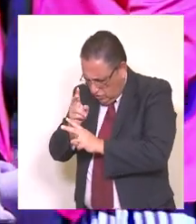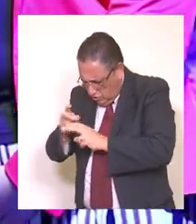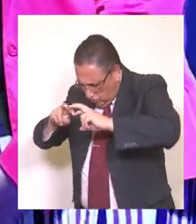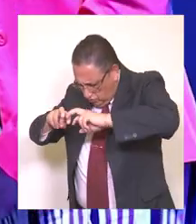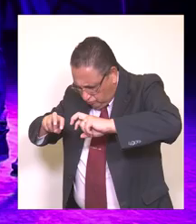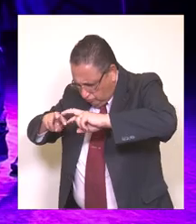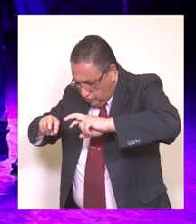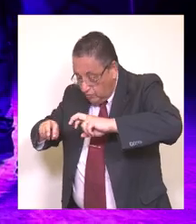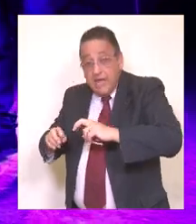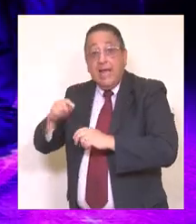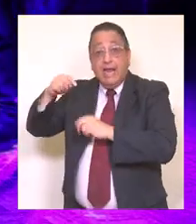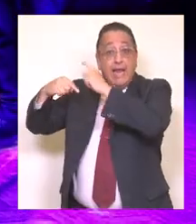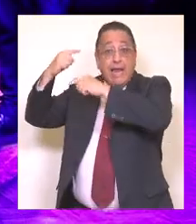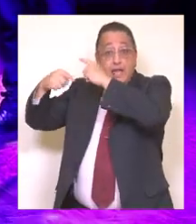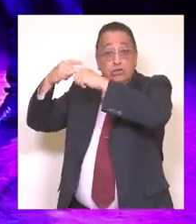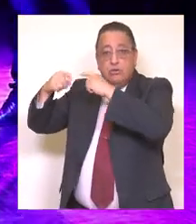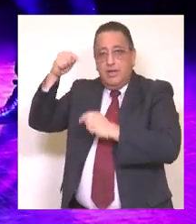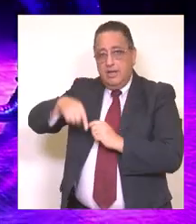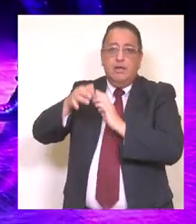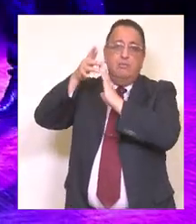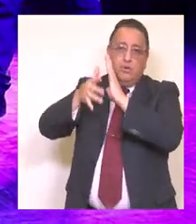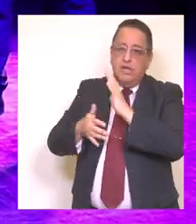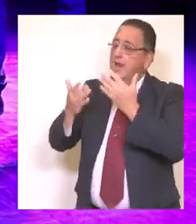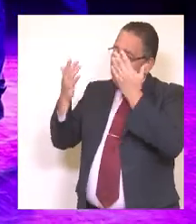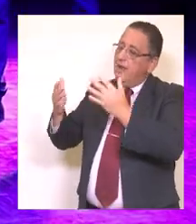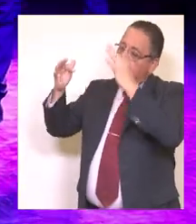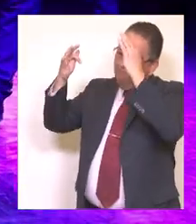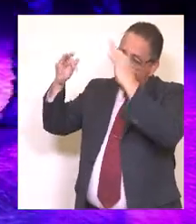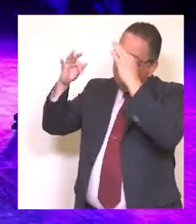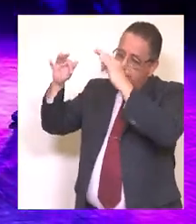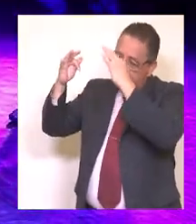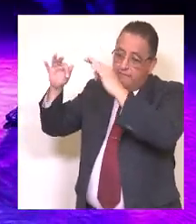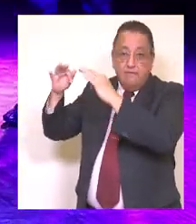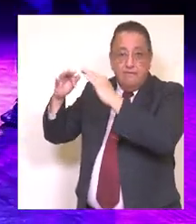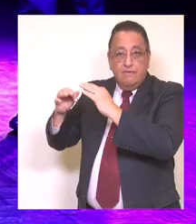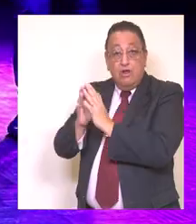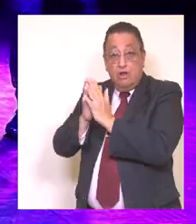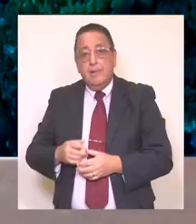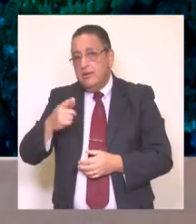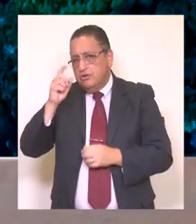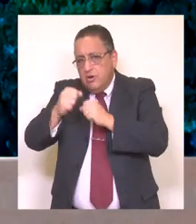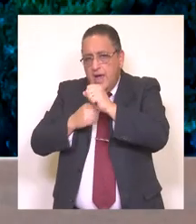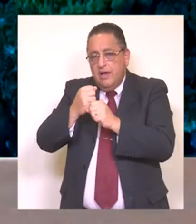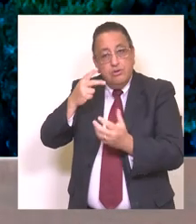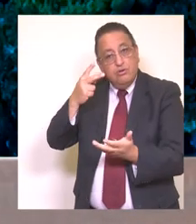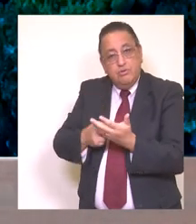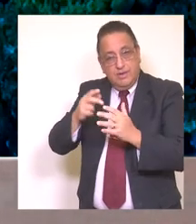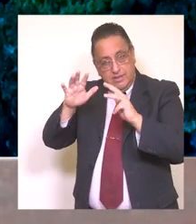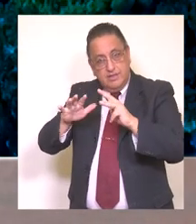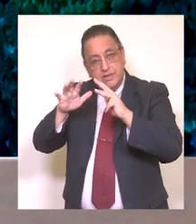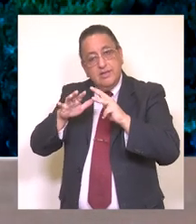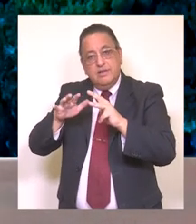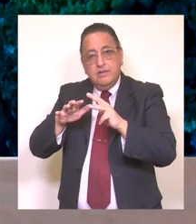de Molchén. Felicitarlo también por sus publicaciones recientes. Recordar que durante el 2019 comenzamos a